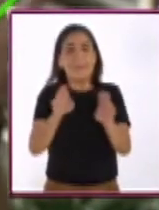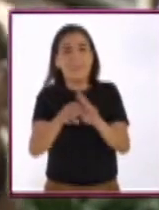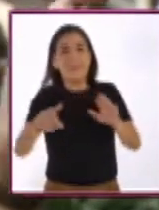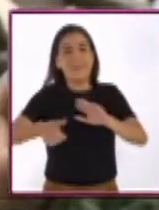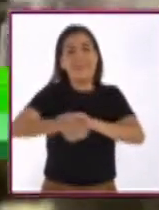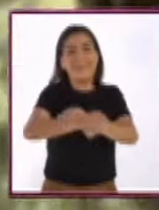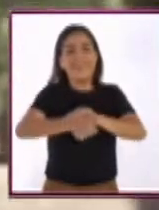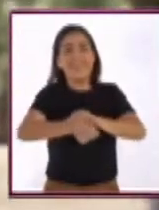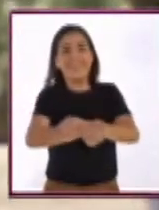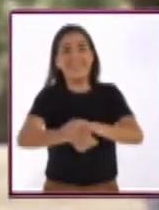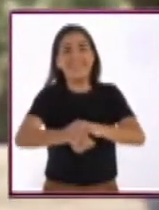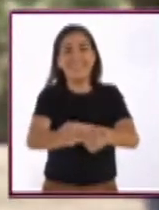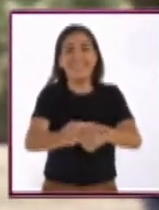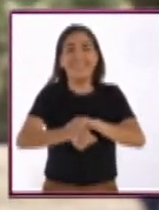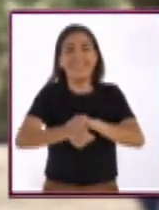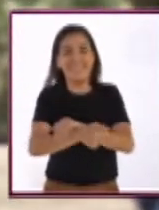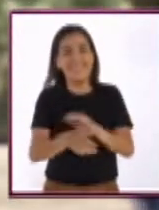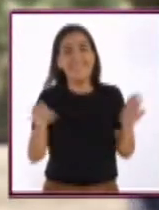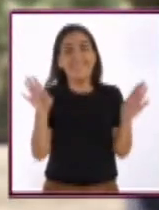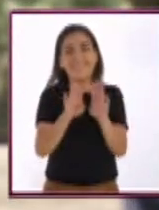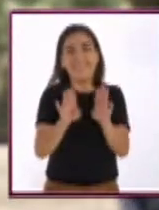armadillo tampoco.